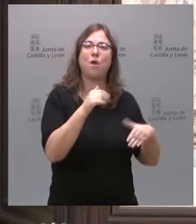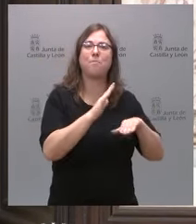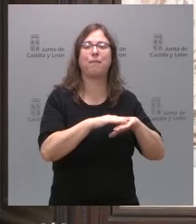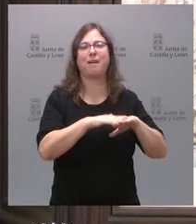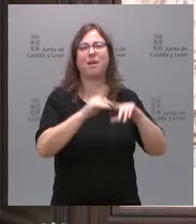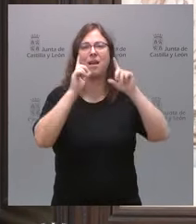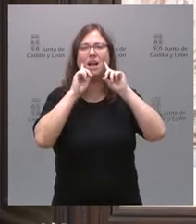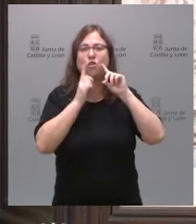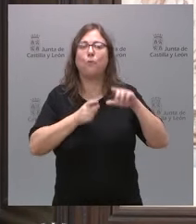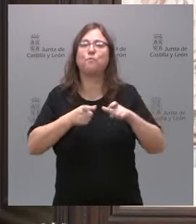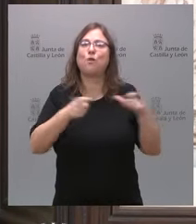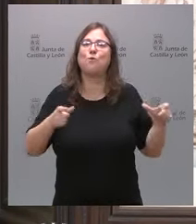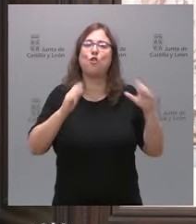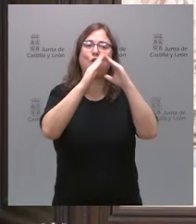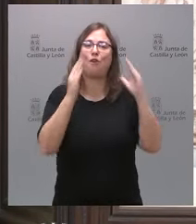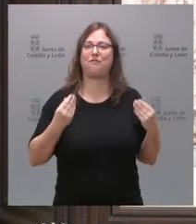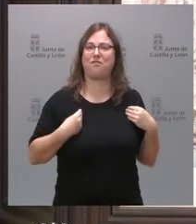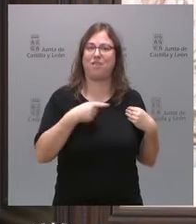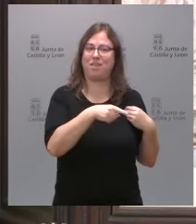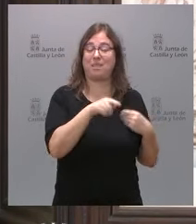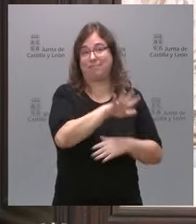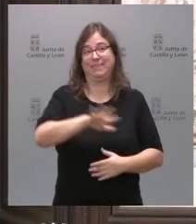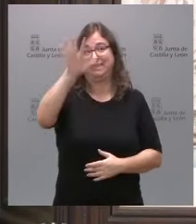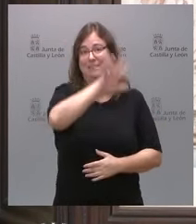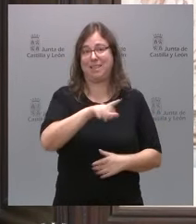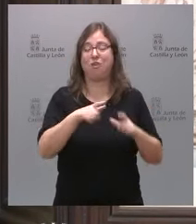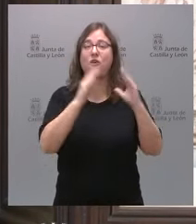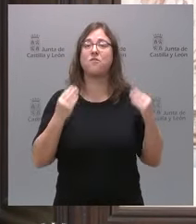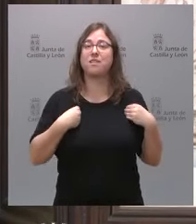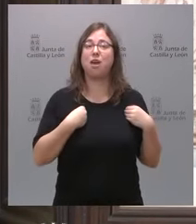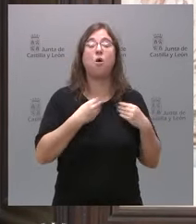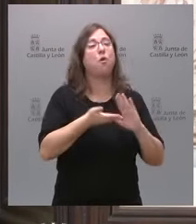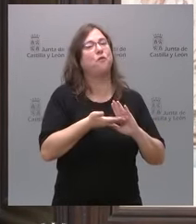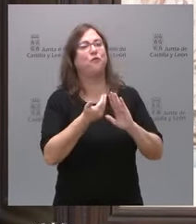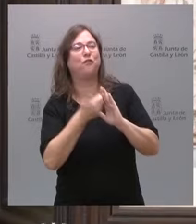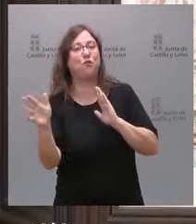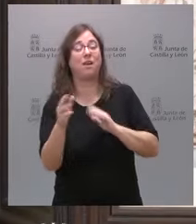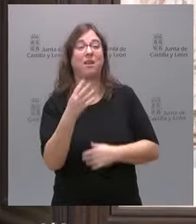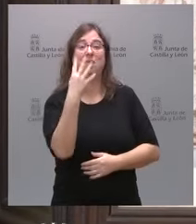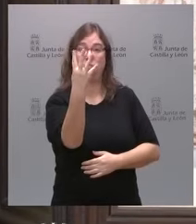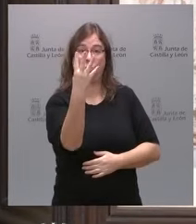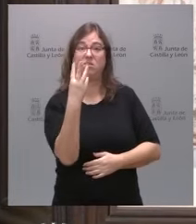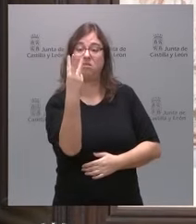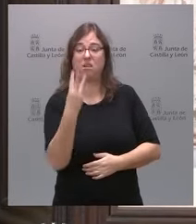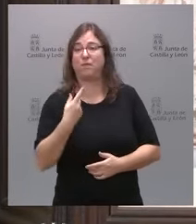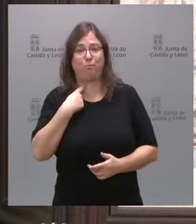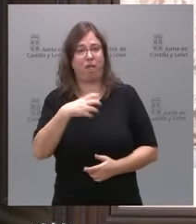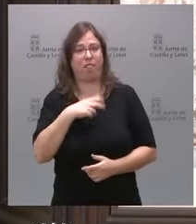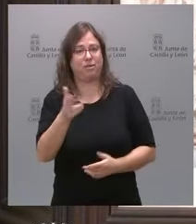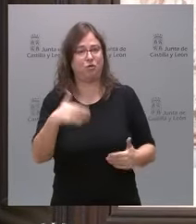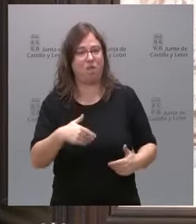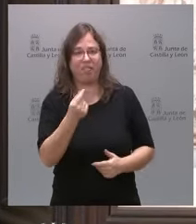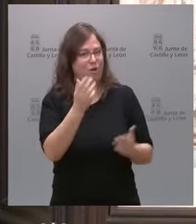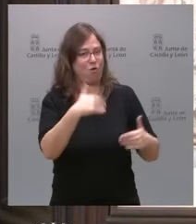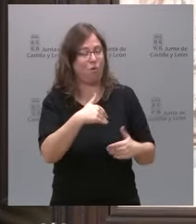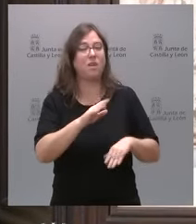vivienda joven del Estado, que deja fuera a tres de cada cuatro jóvenes. No tiene dinero